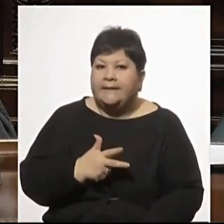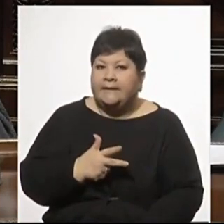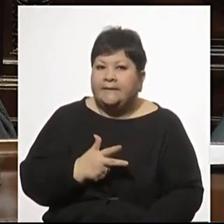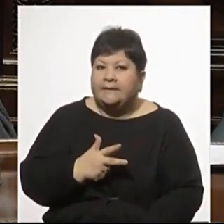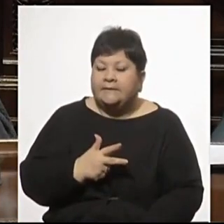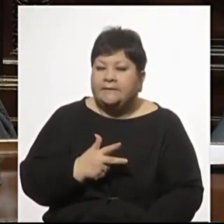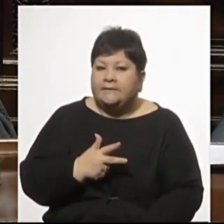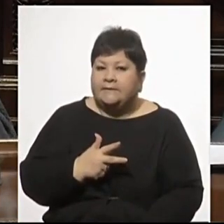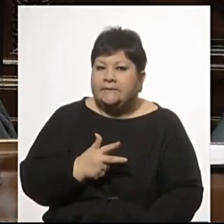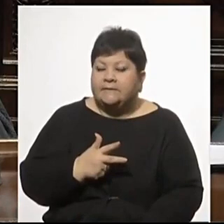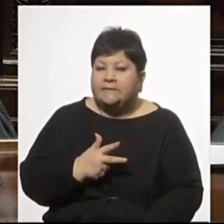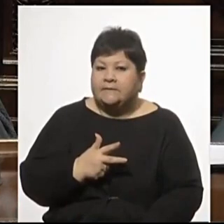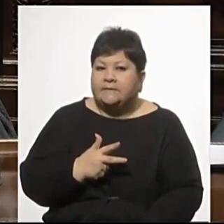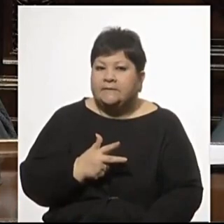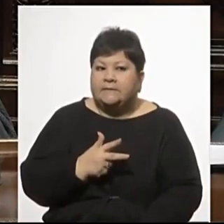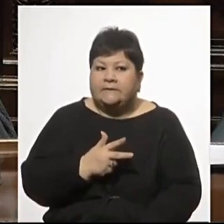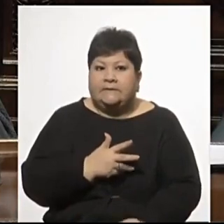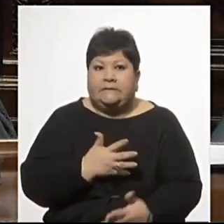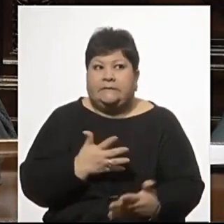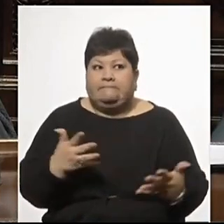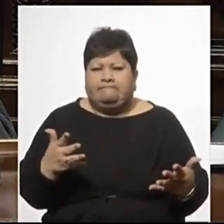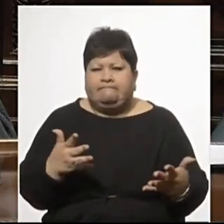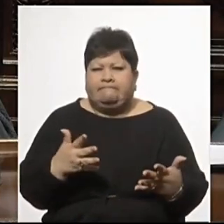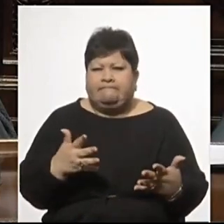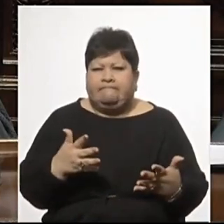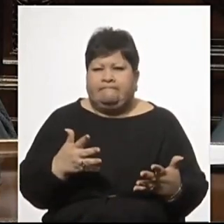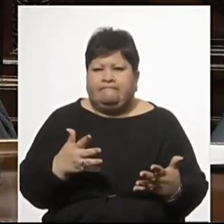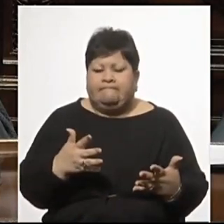y hasta dónde existe la libertad?